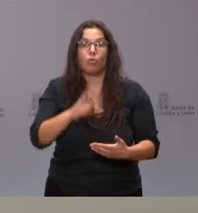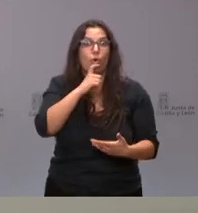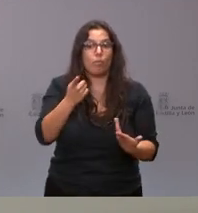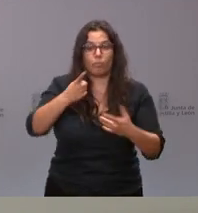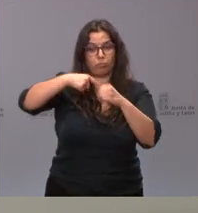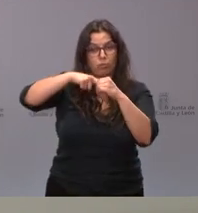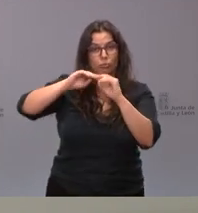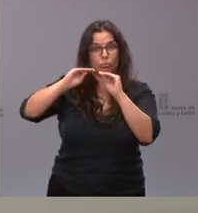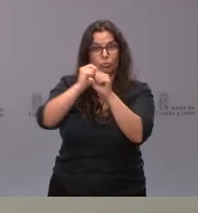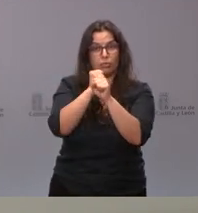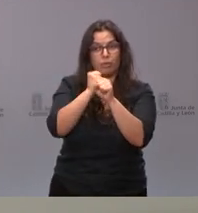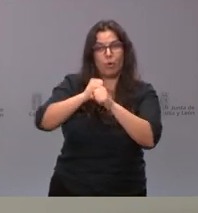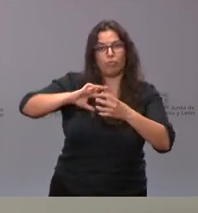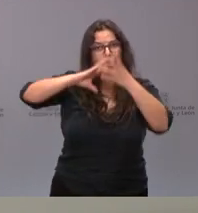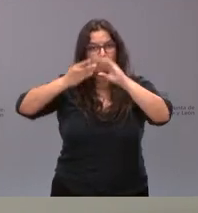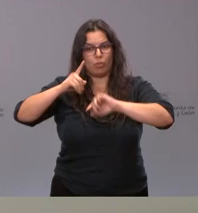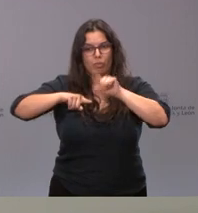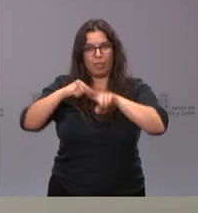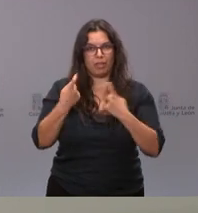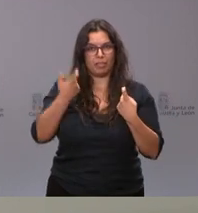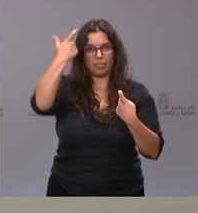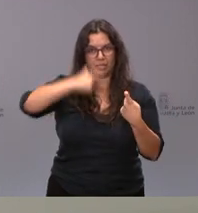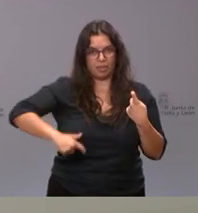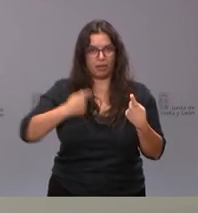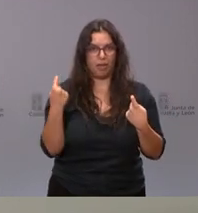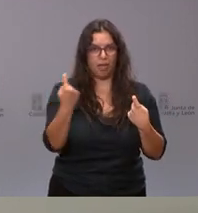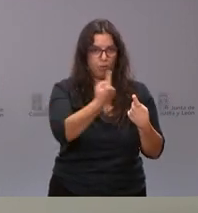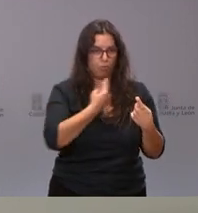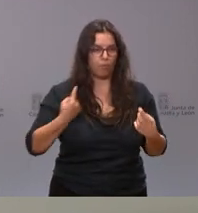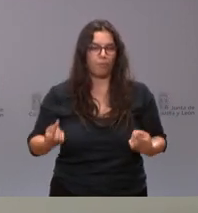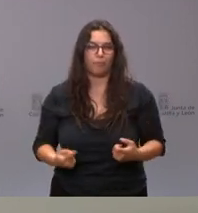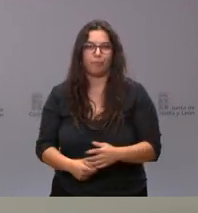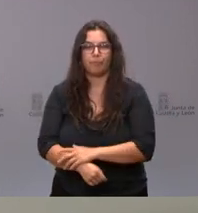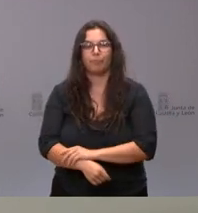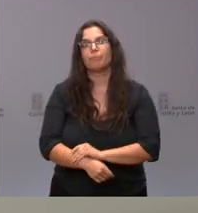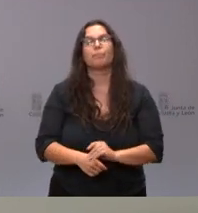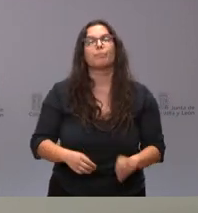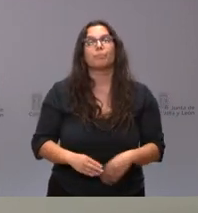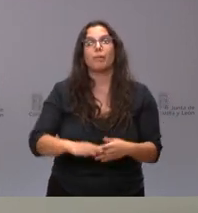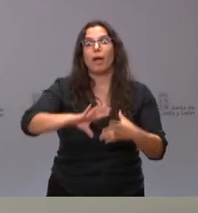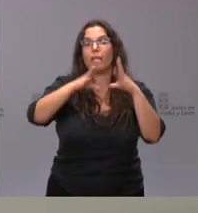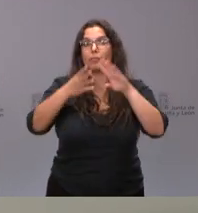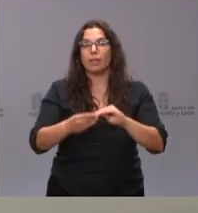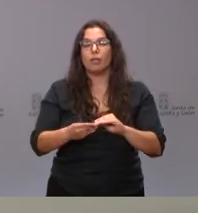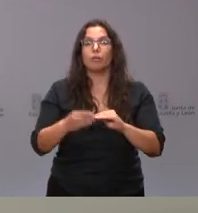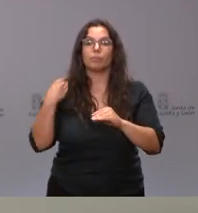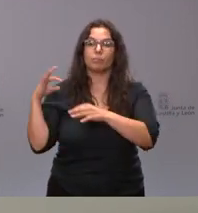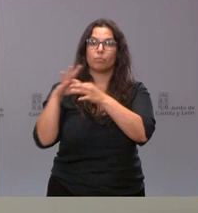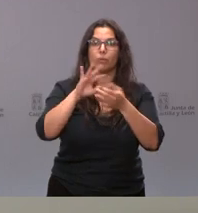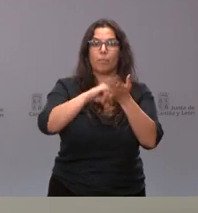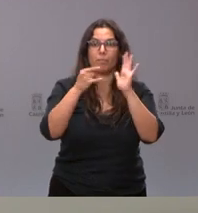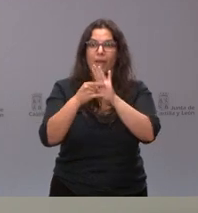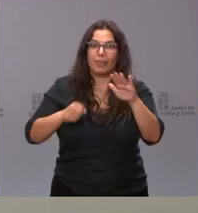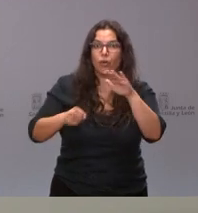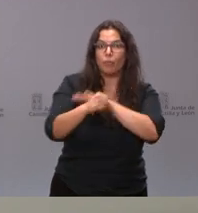la adaptación del puesto a las condiciones de la persona con discapacidad. Y esta adaptación se deriva del plan de incorporación específico para